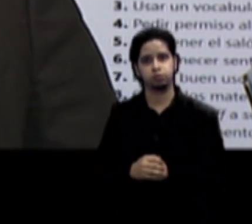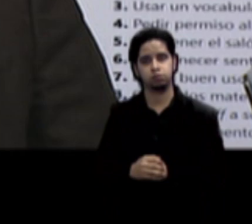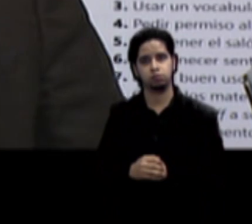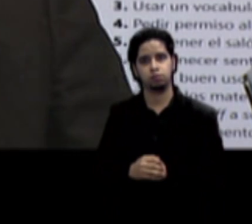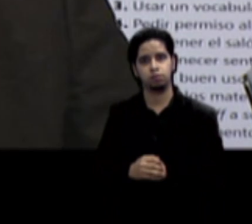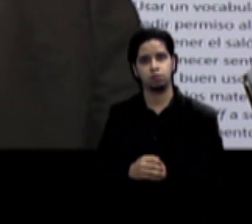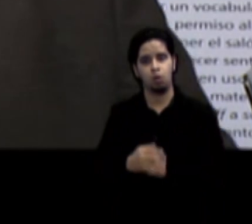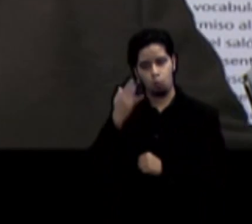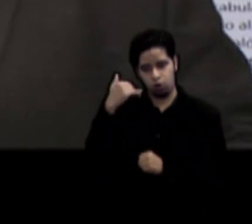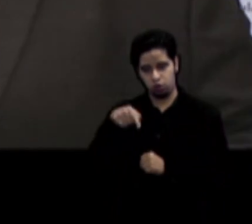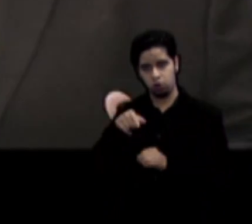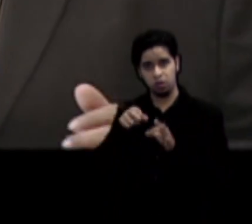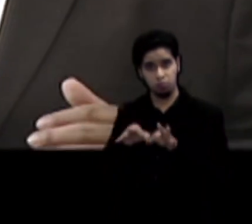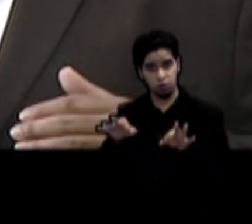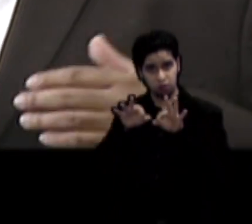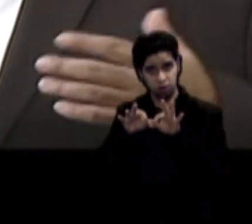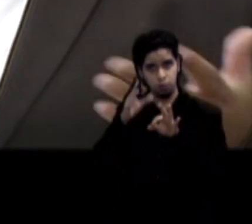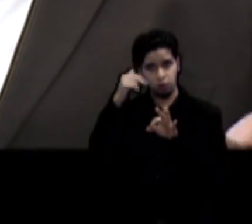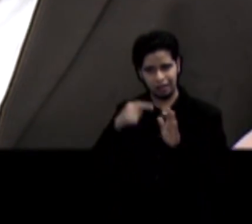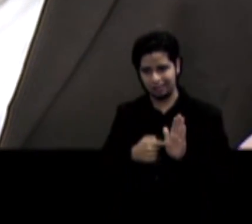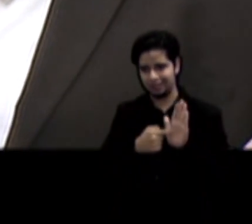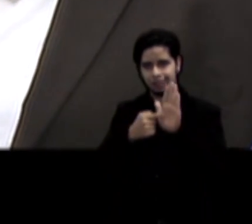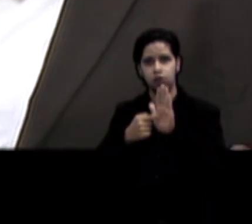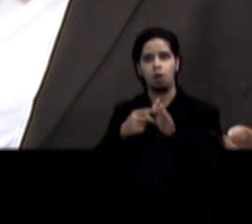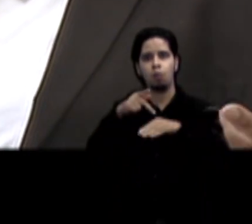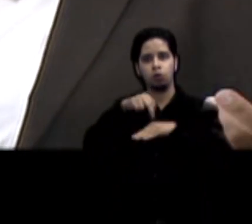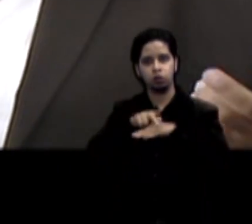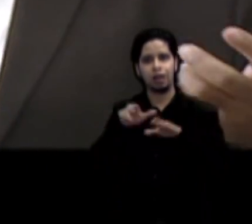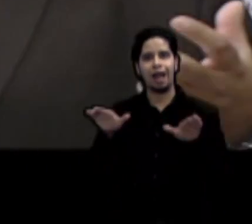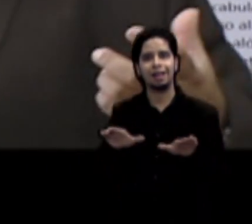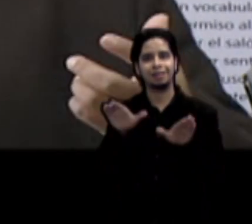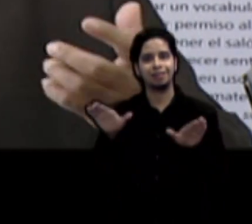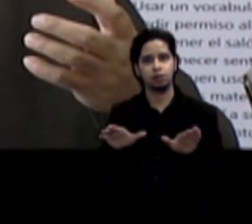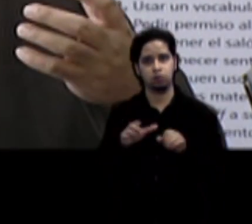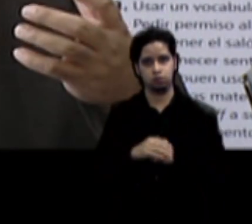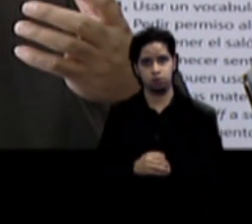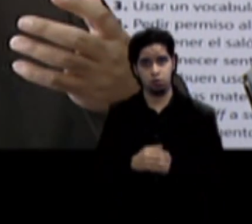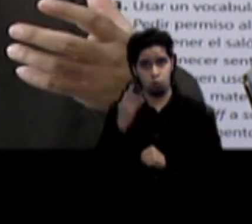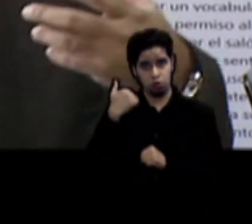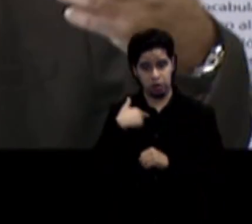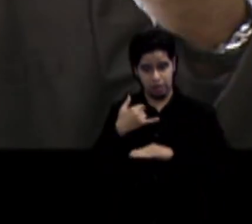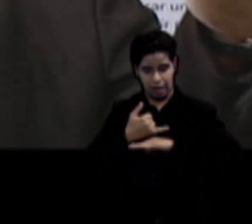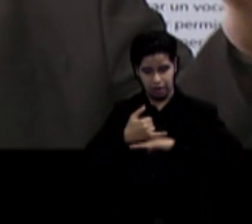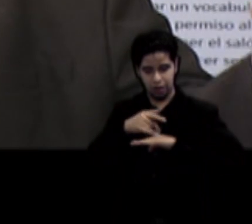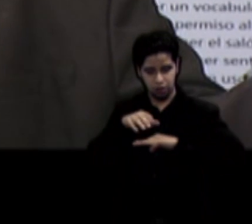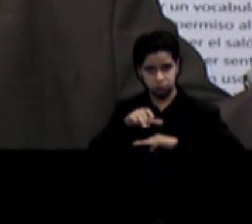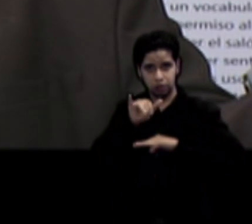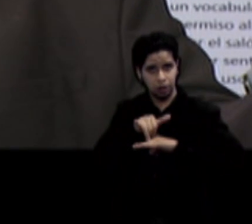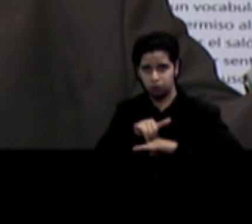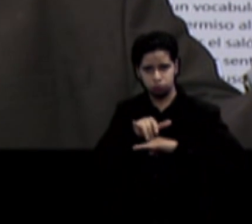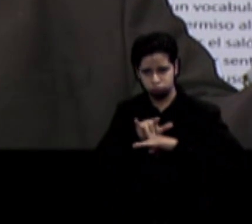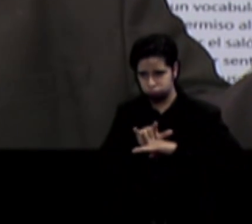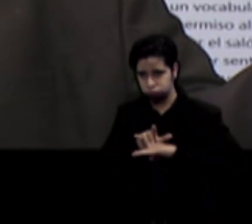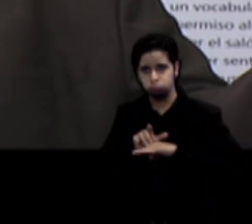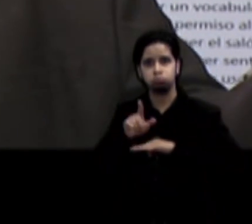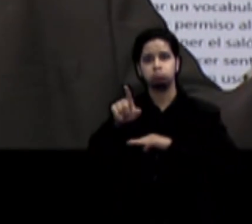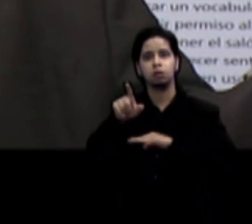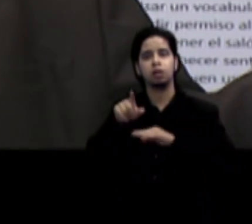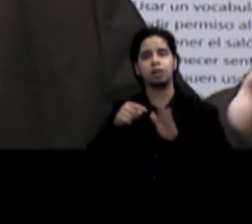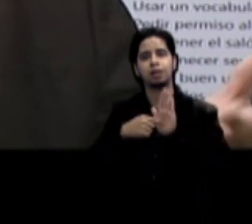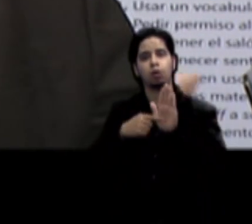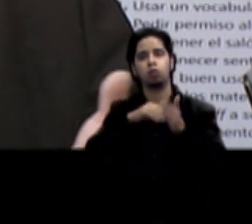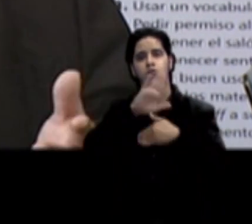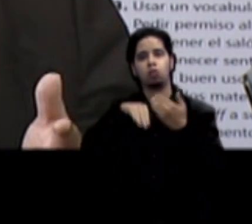también expone lo que Puerto Rico está haciendo a otro nivel. Porque salimos de la isla y le presentamos al mundo todas las